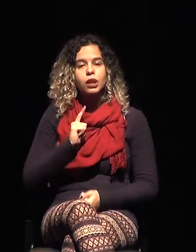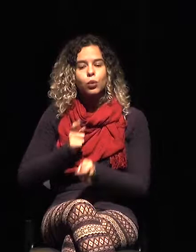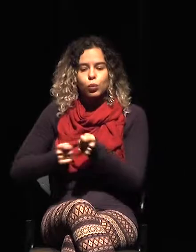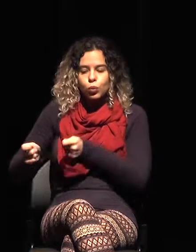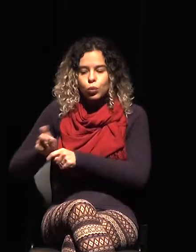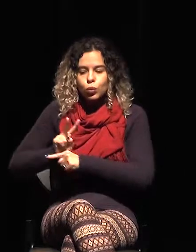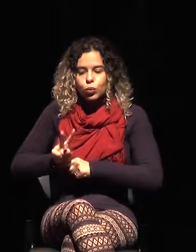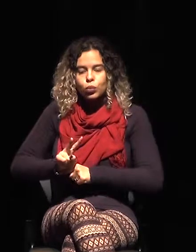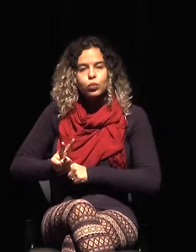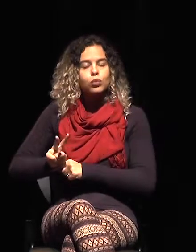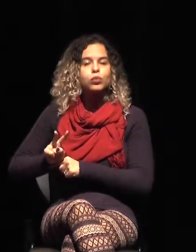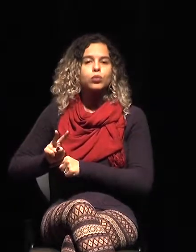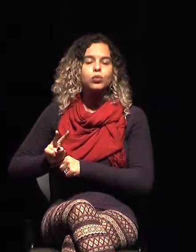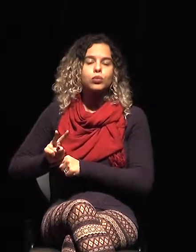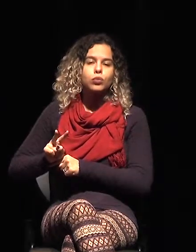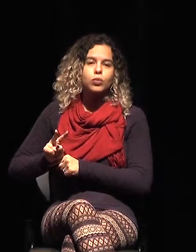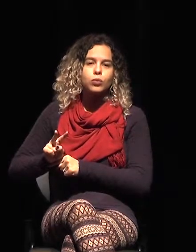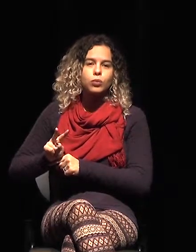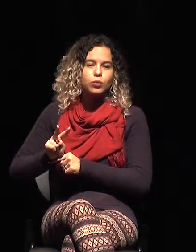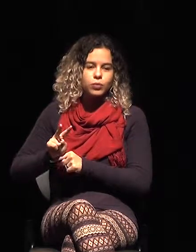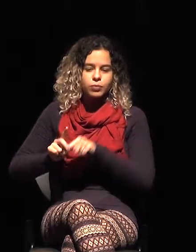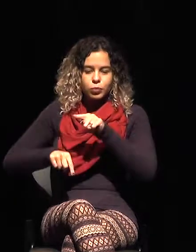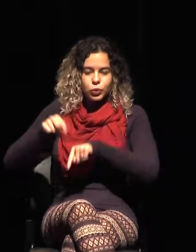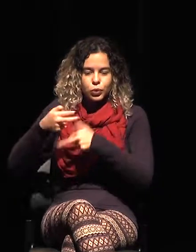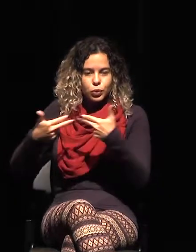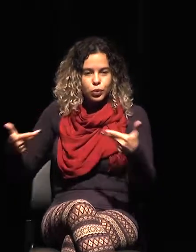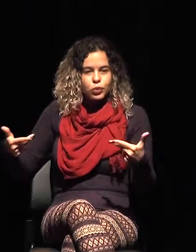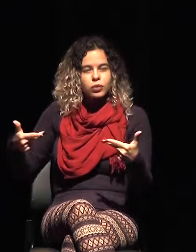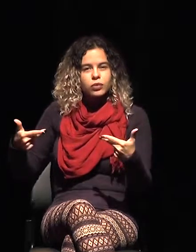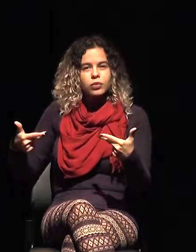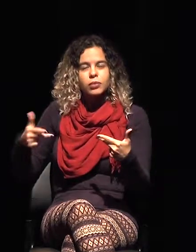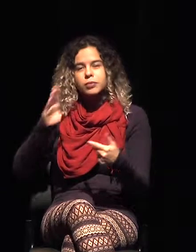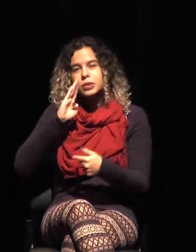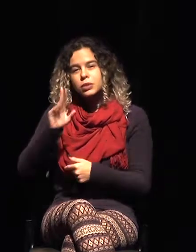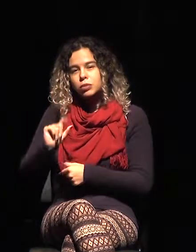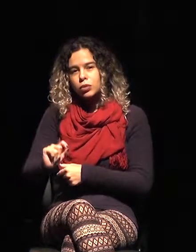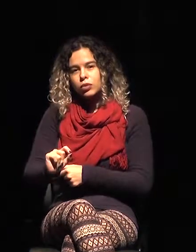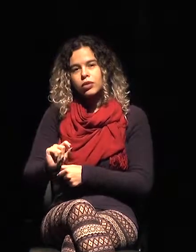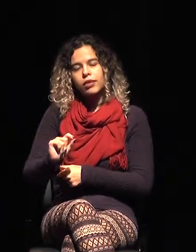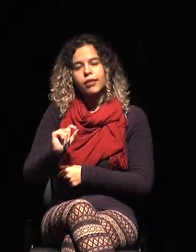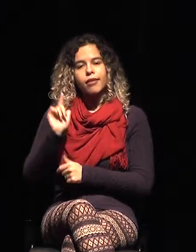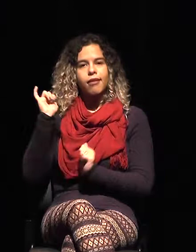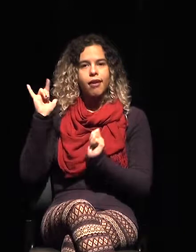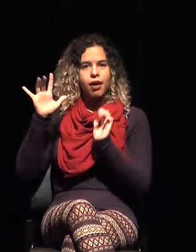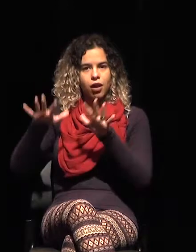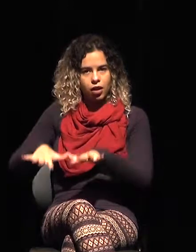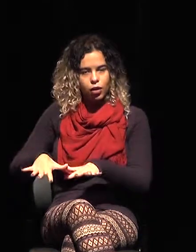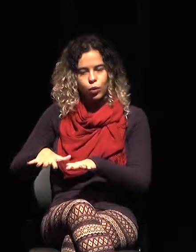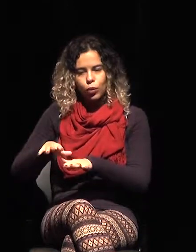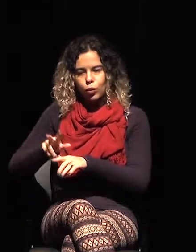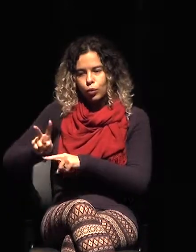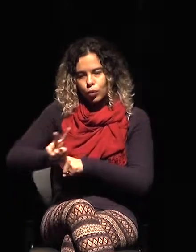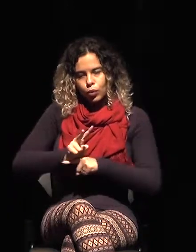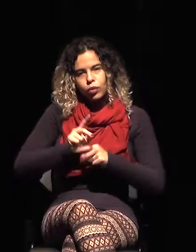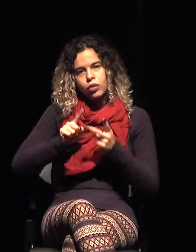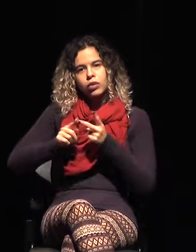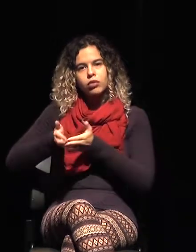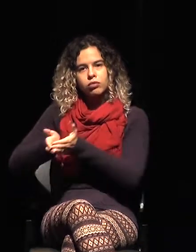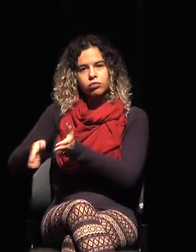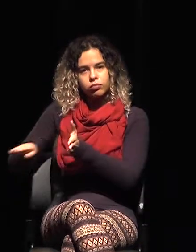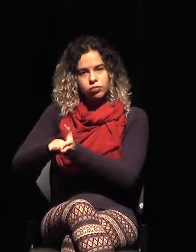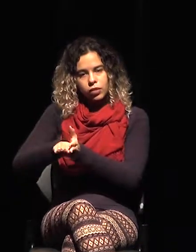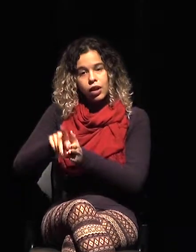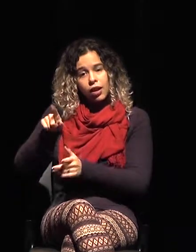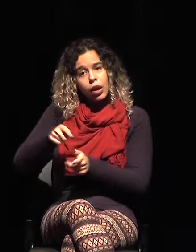Tenemos un control de mercancías, sobre todo en lo aéreo y lo marítimo. O sea, son los controles triviales de los